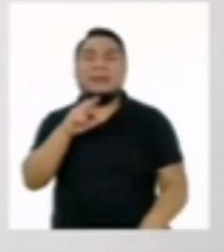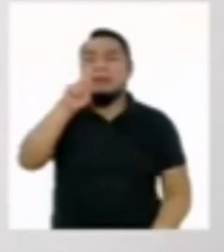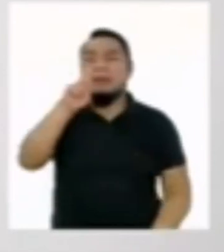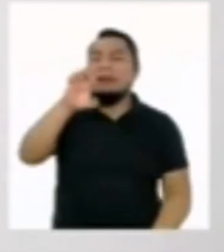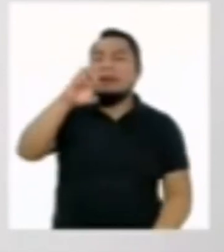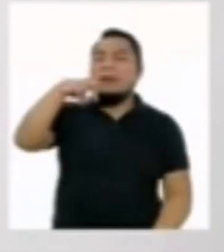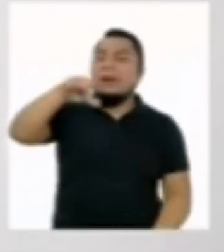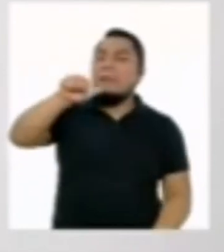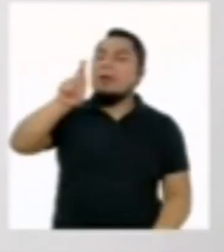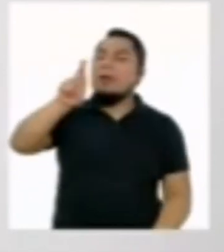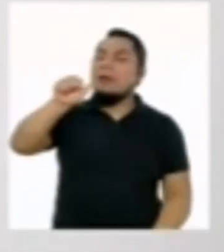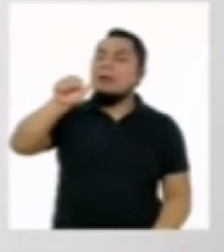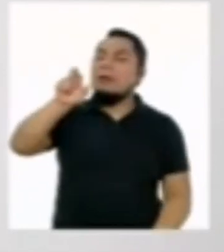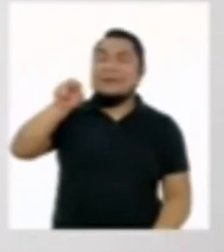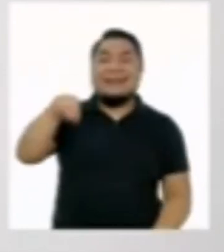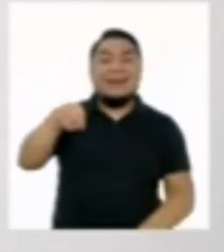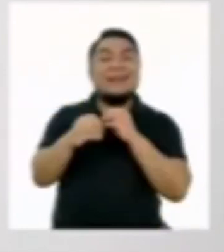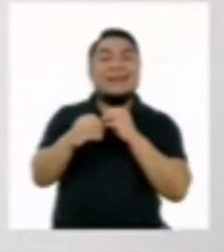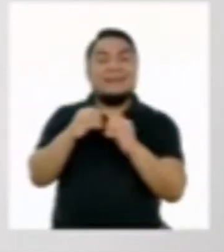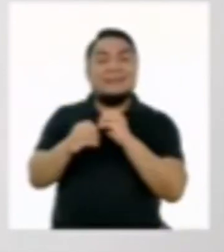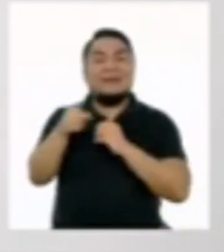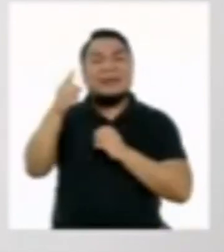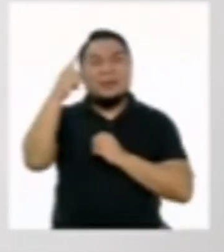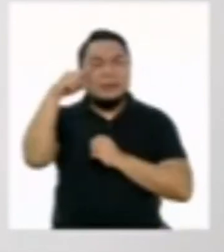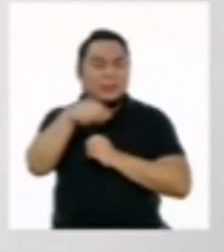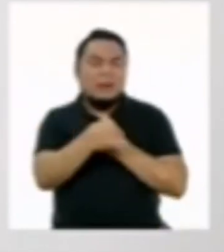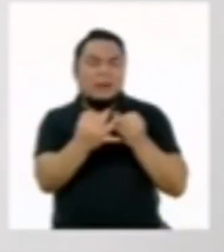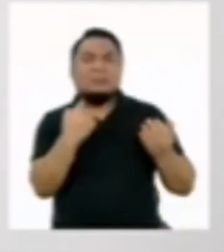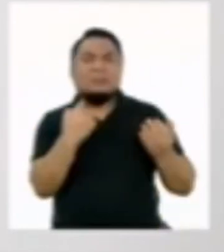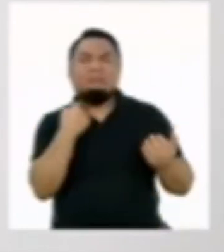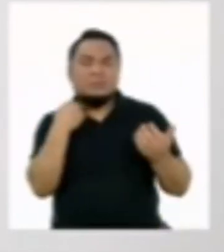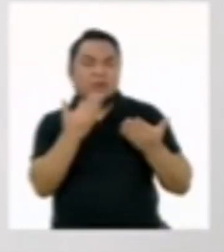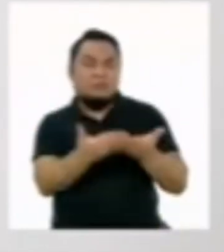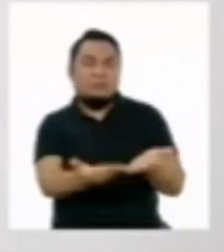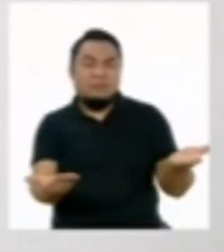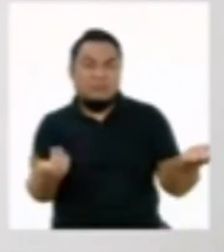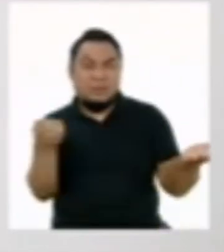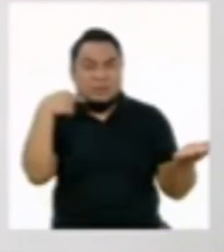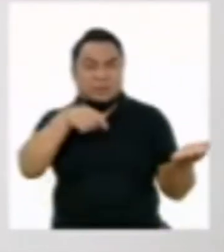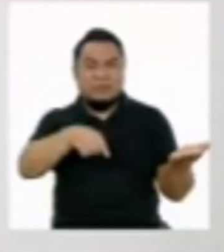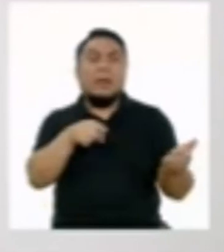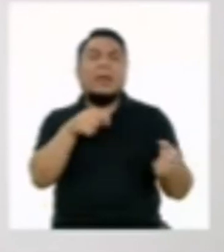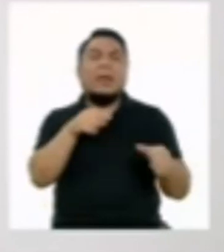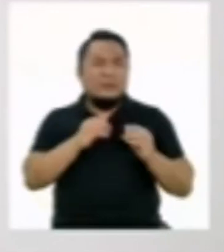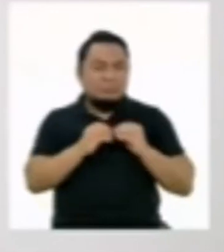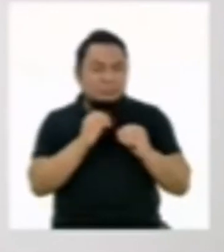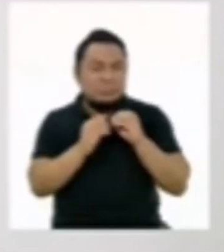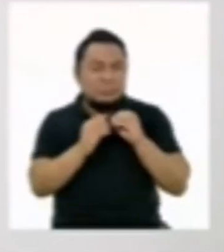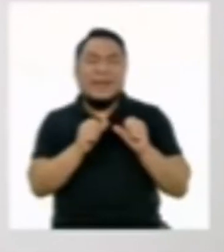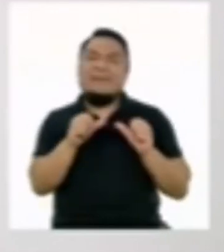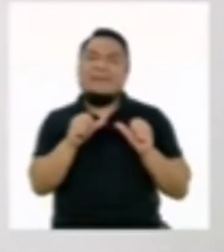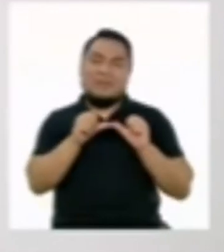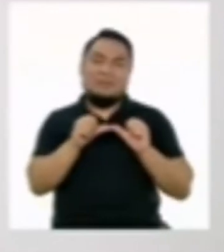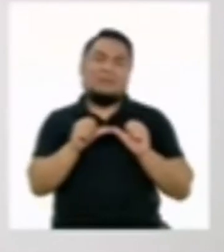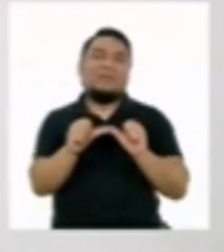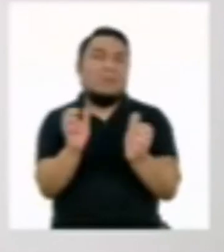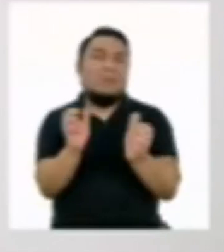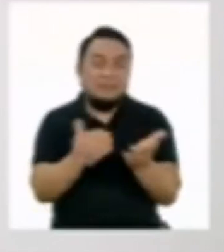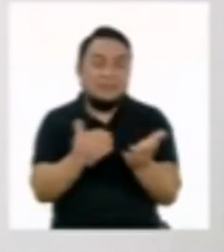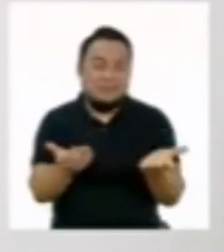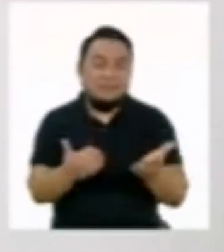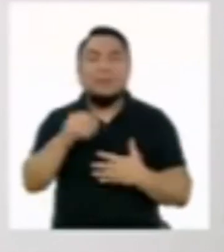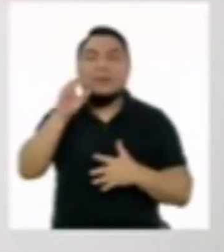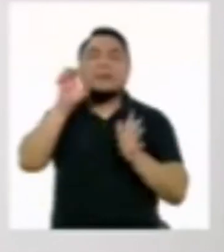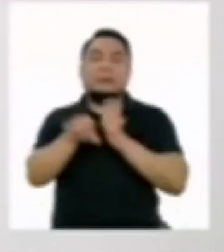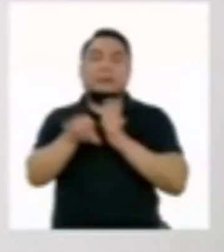tratar de solucionar los pequeños desperfectos de los objetos para alargar su vida útil. Por ejemplo,